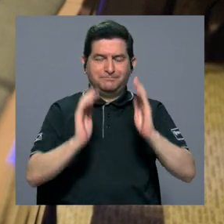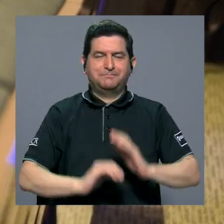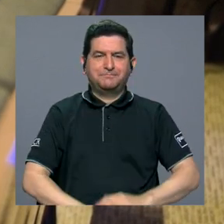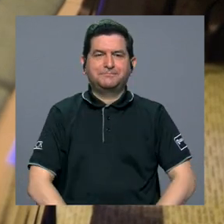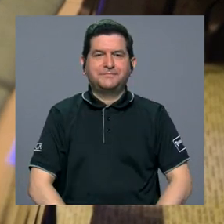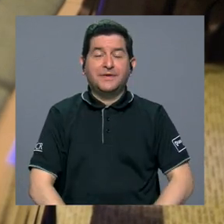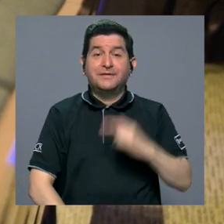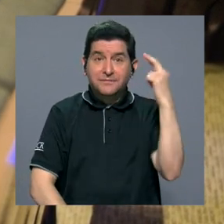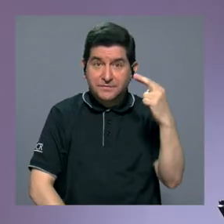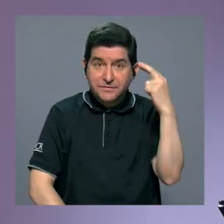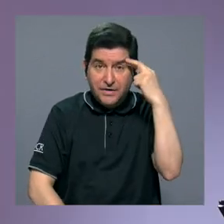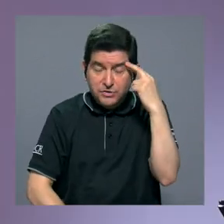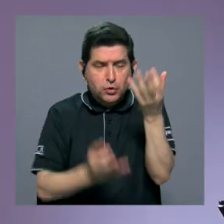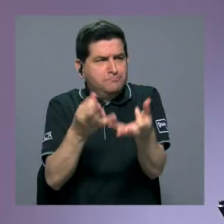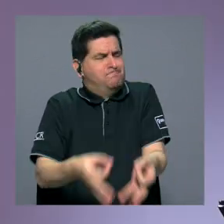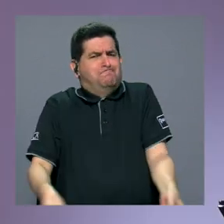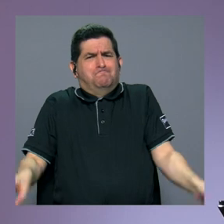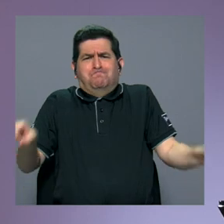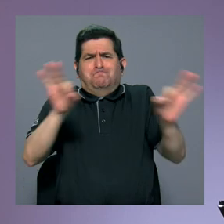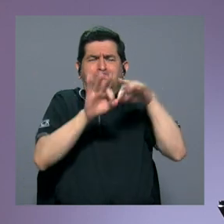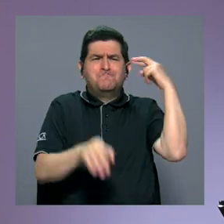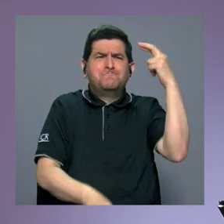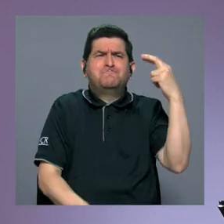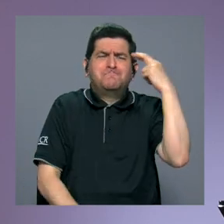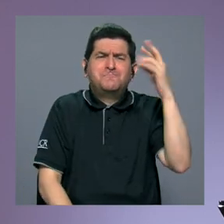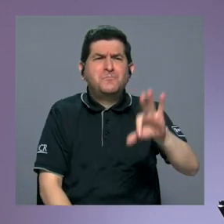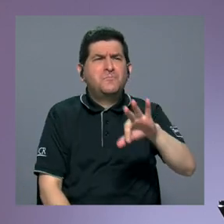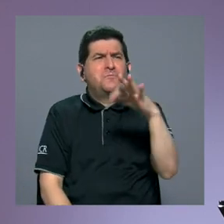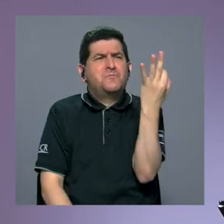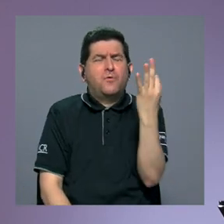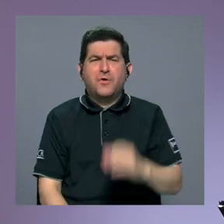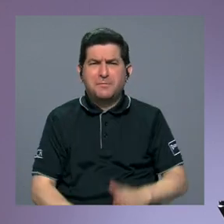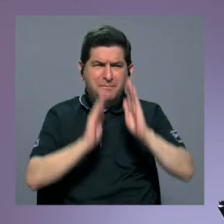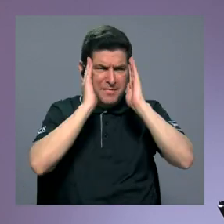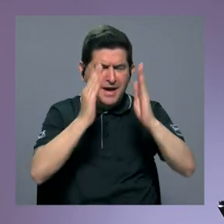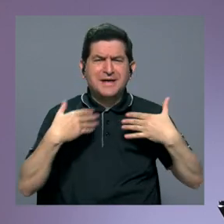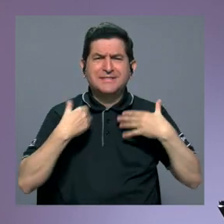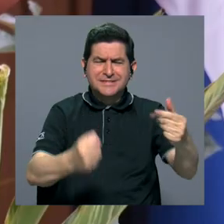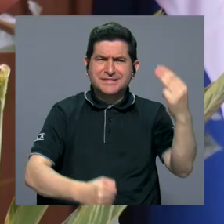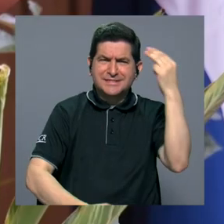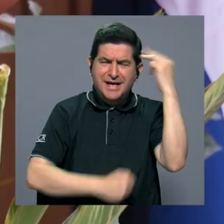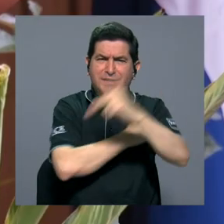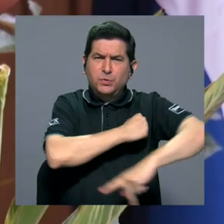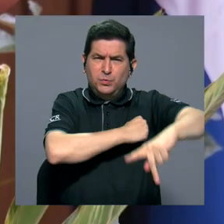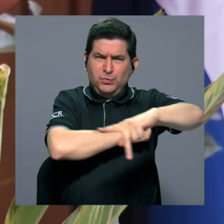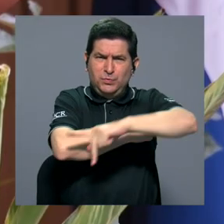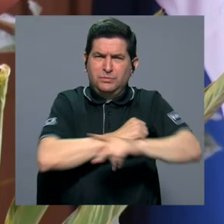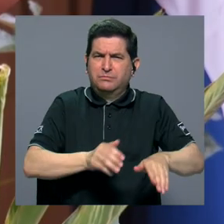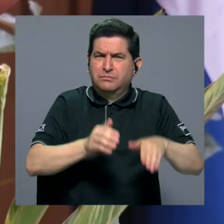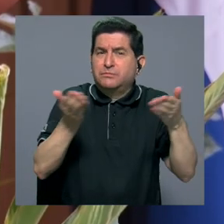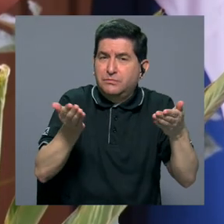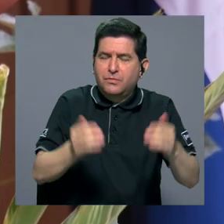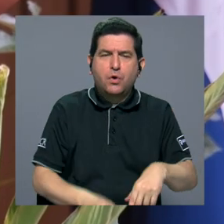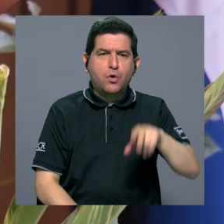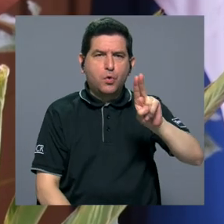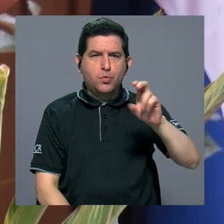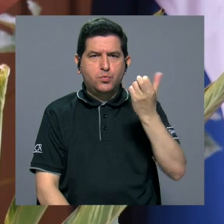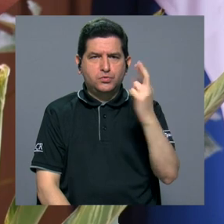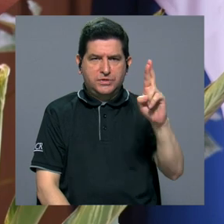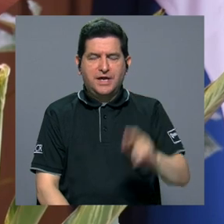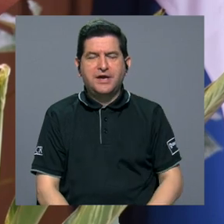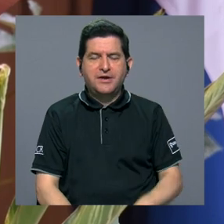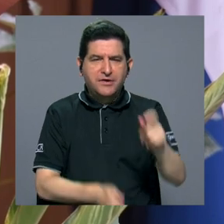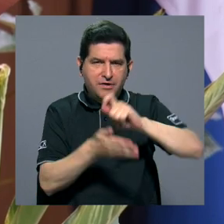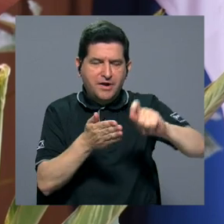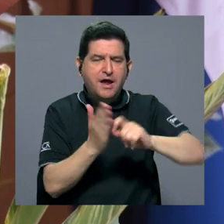Es por esto que es importante reflexionar la forma en cómo se aborda la salud mental en nuestro país. La UCR, a través de la